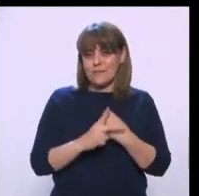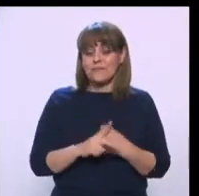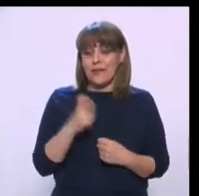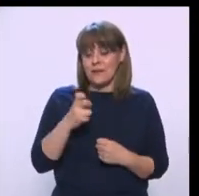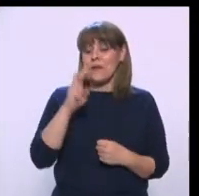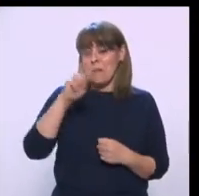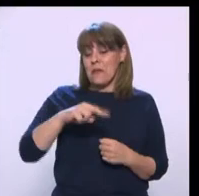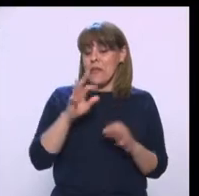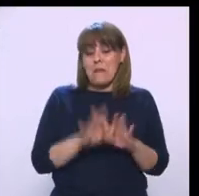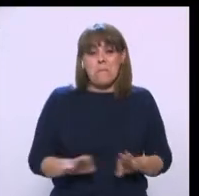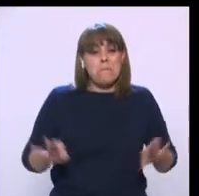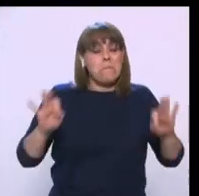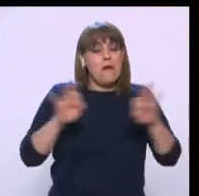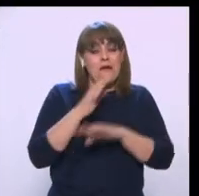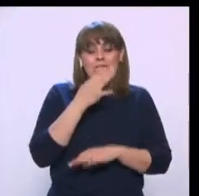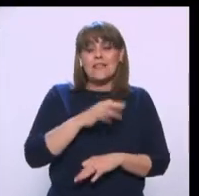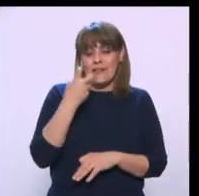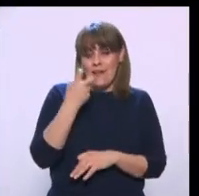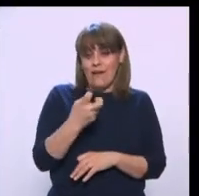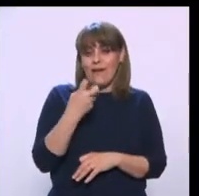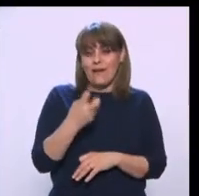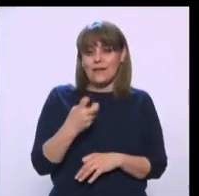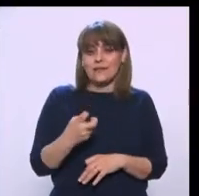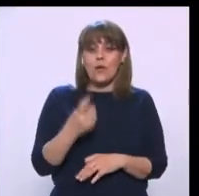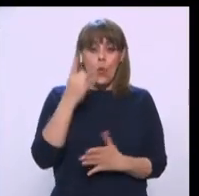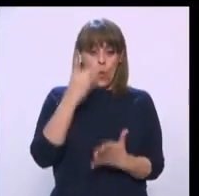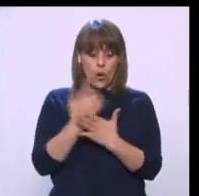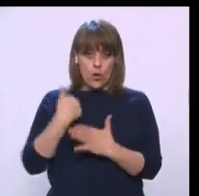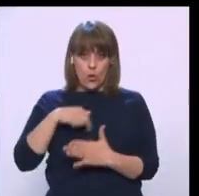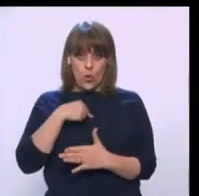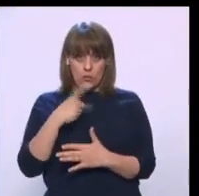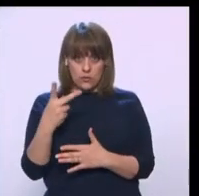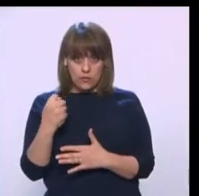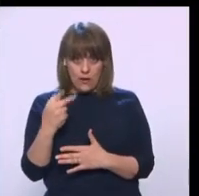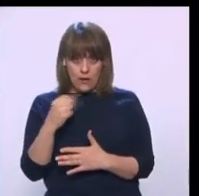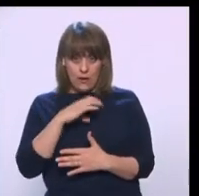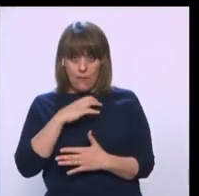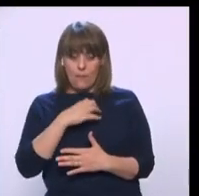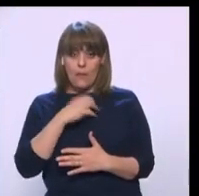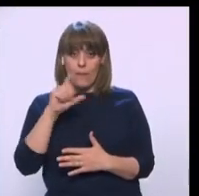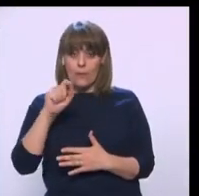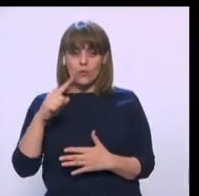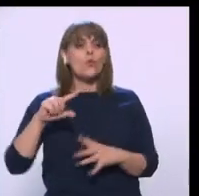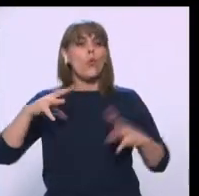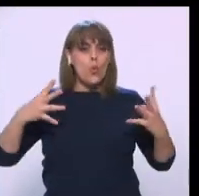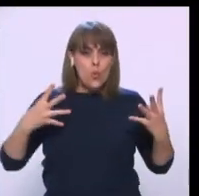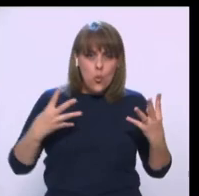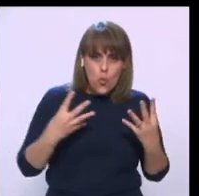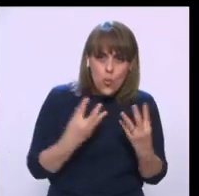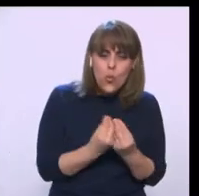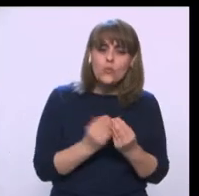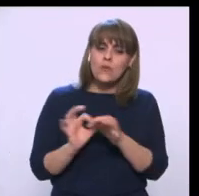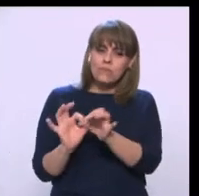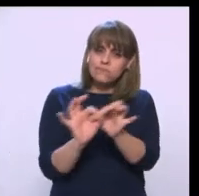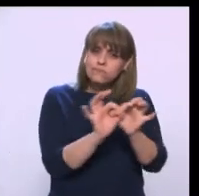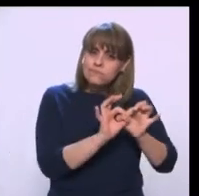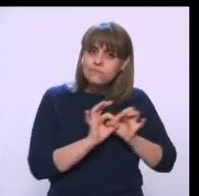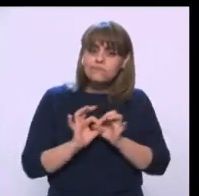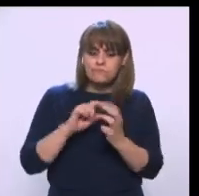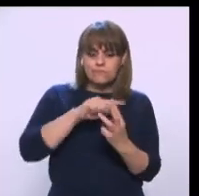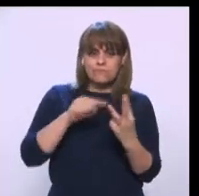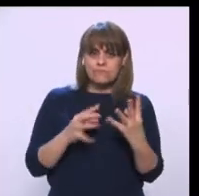emblemática, pero además no solo Capital 21, este es un esfuerzo coordinado, conjunto, la verdad muy afortunado, y que